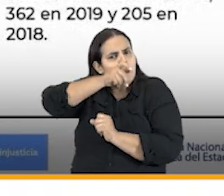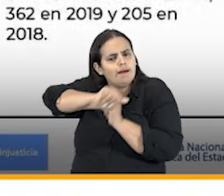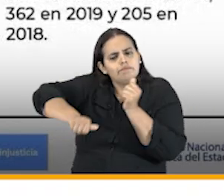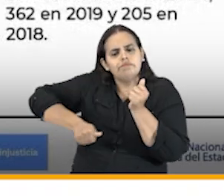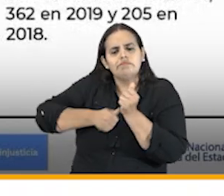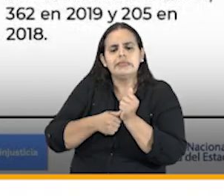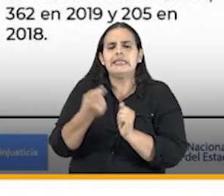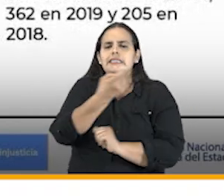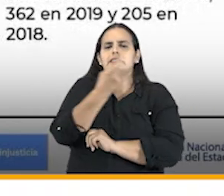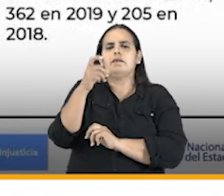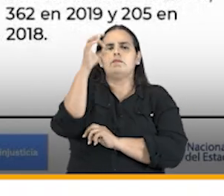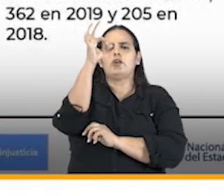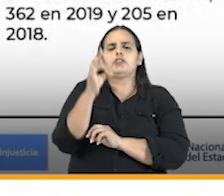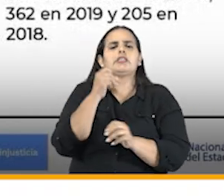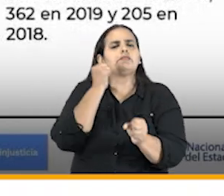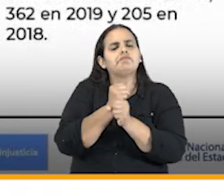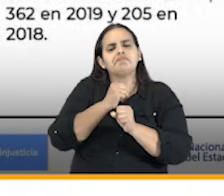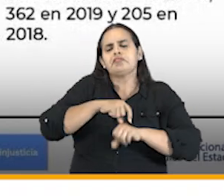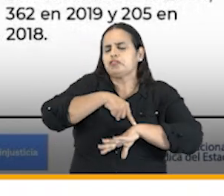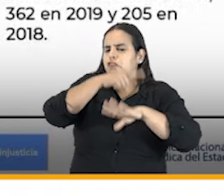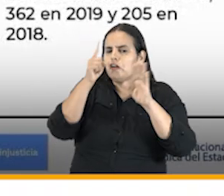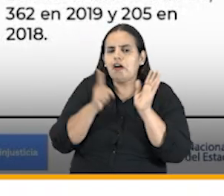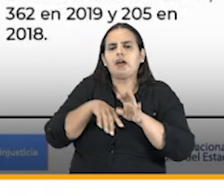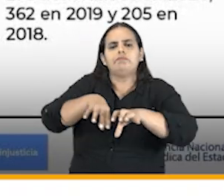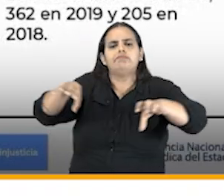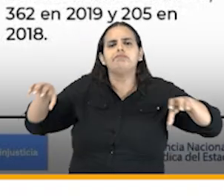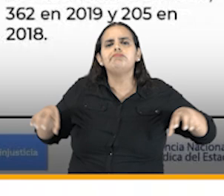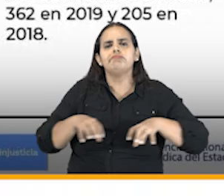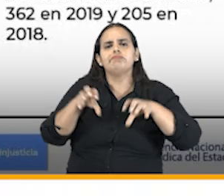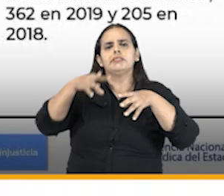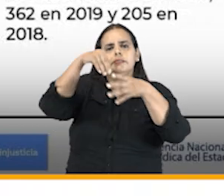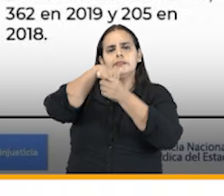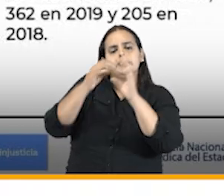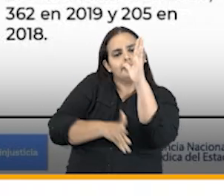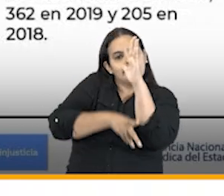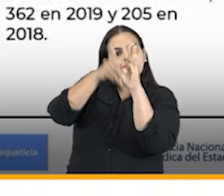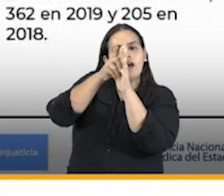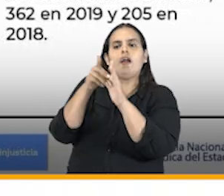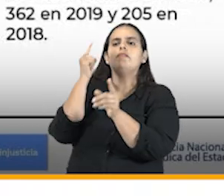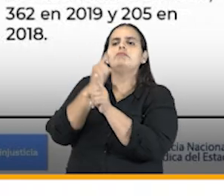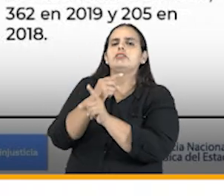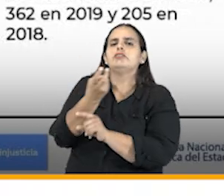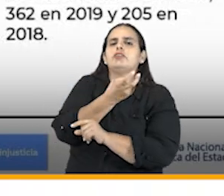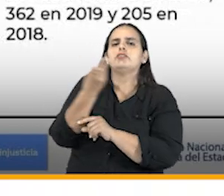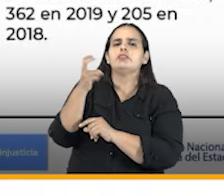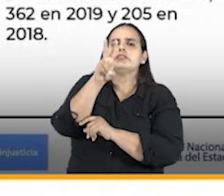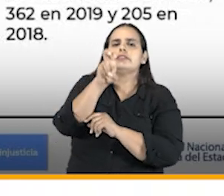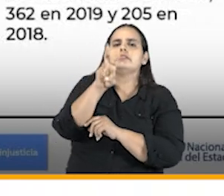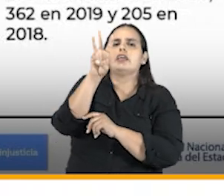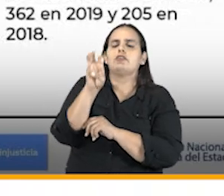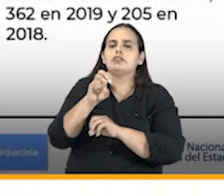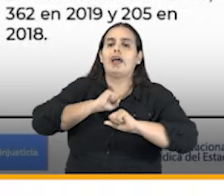logrando el 100% de ejecución de los programas de la oficina de control interno con el desarrollo de 278 actividades en 2020